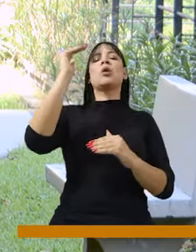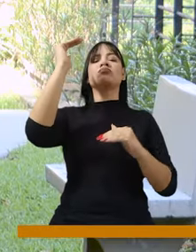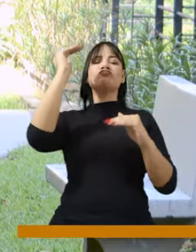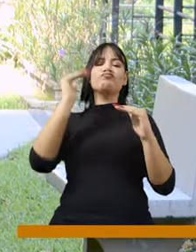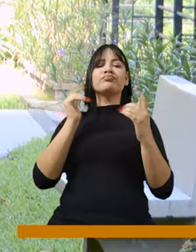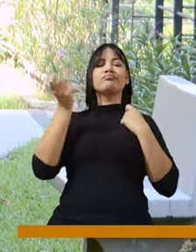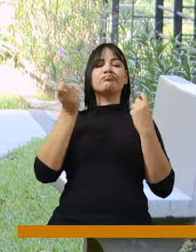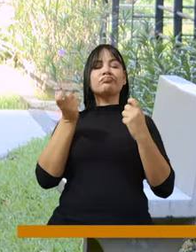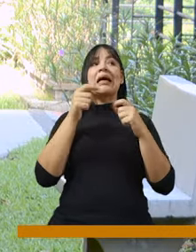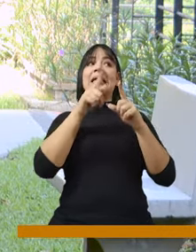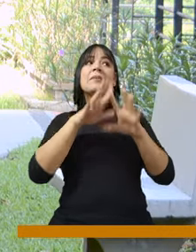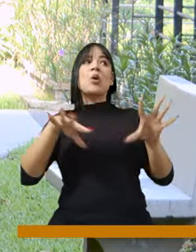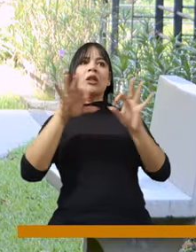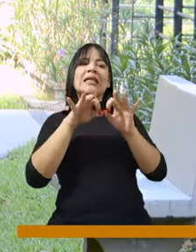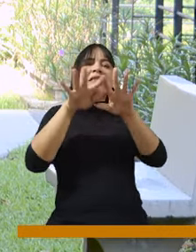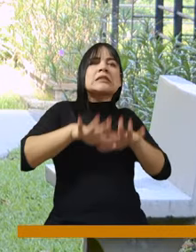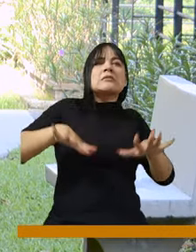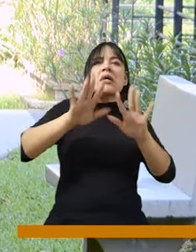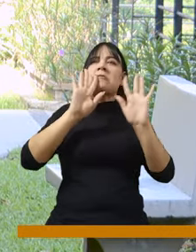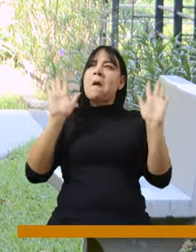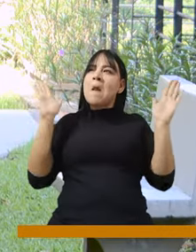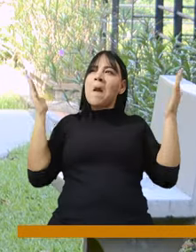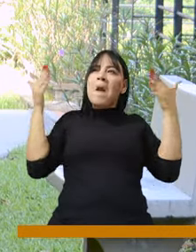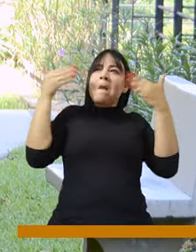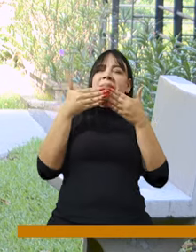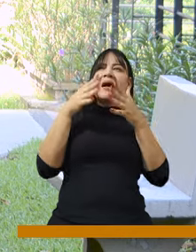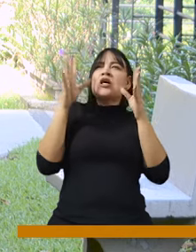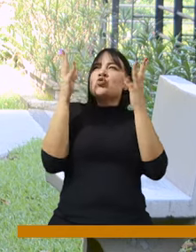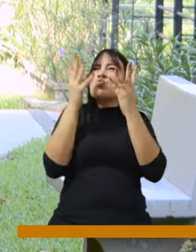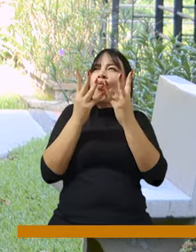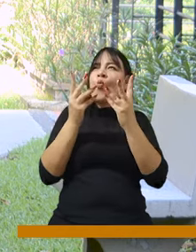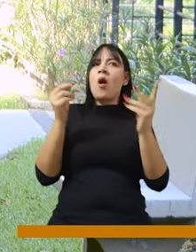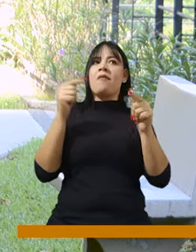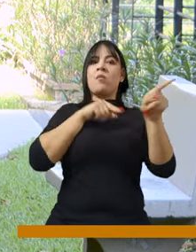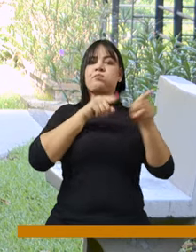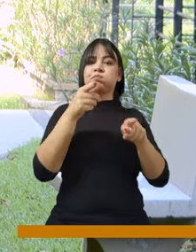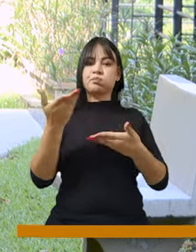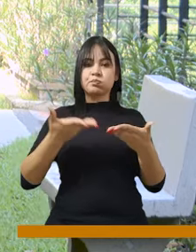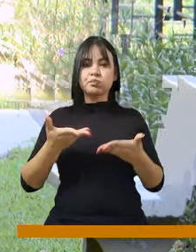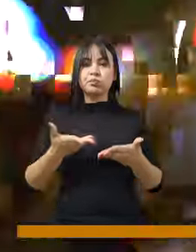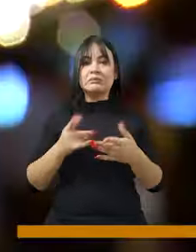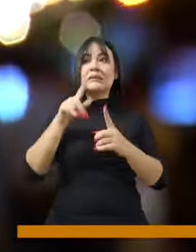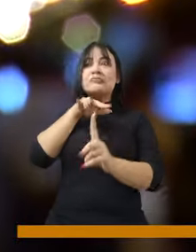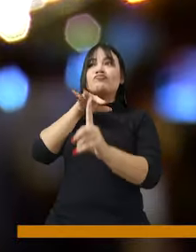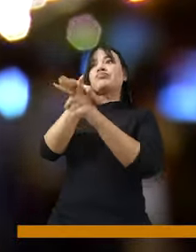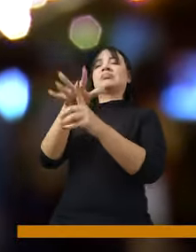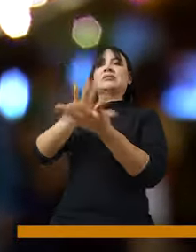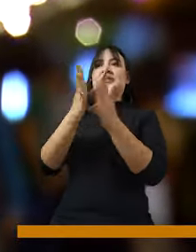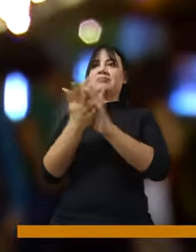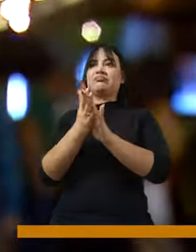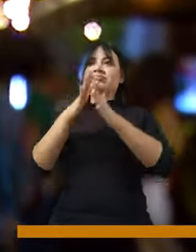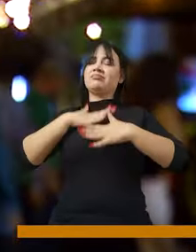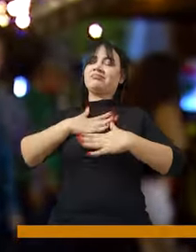que se van a instalar espacios de insonorización en cada uno de sus establecimientos de comercio para que no se